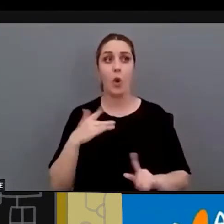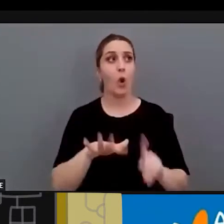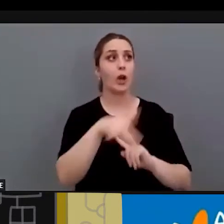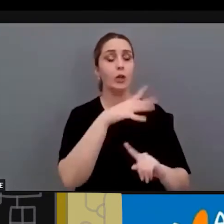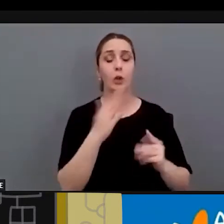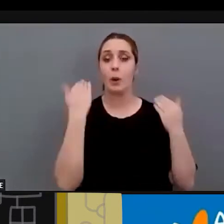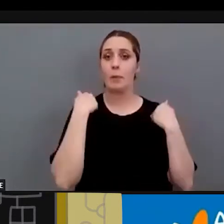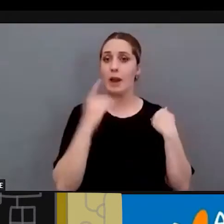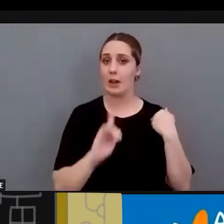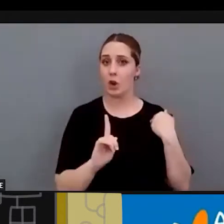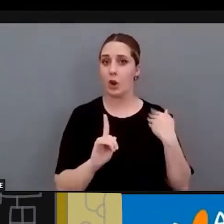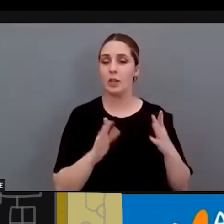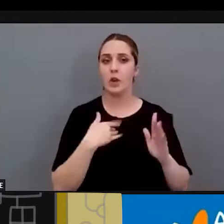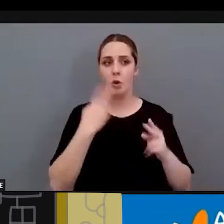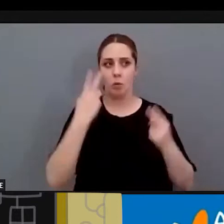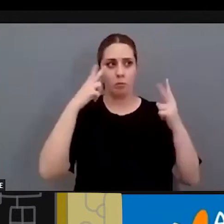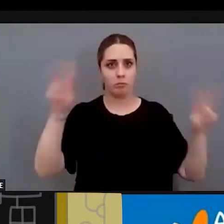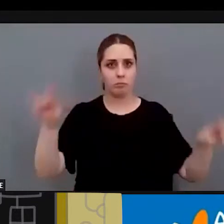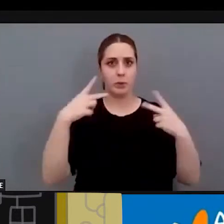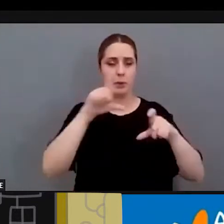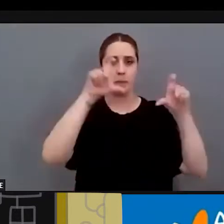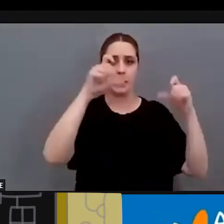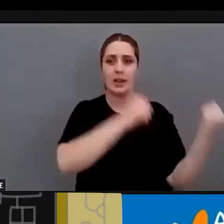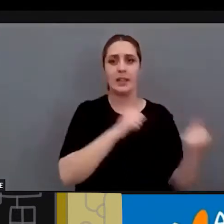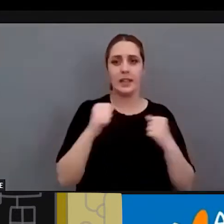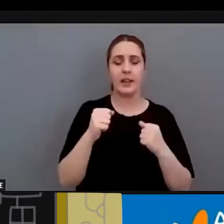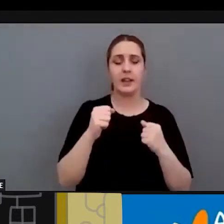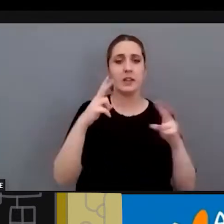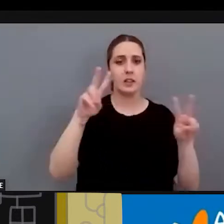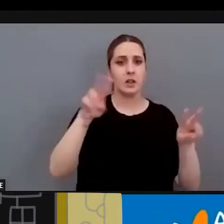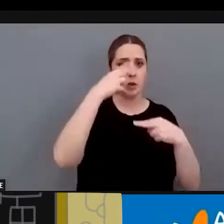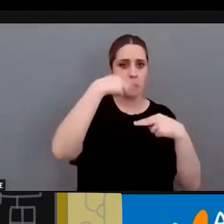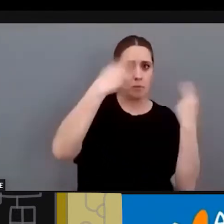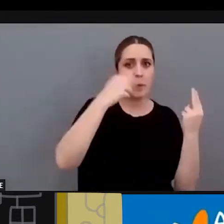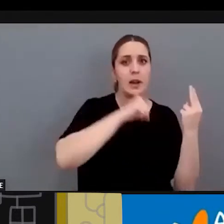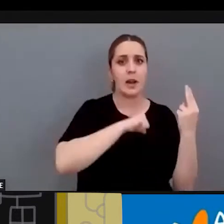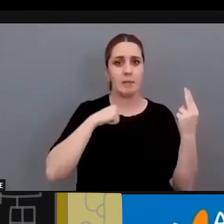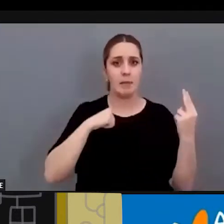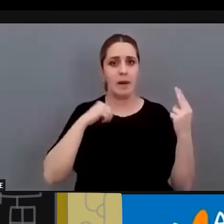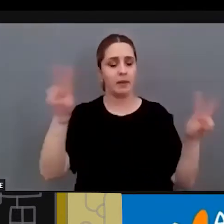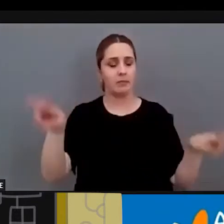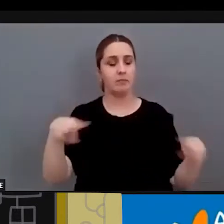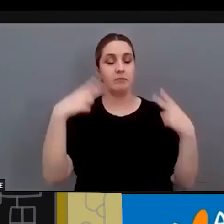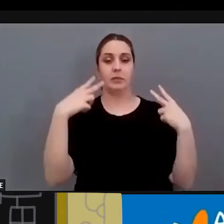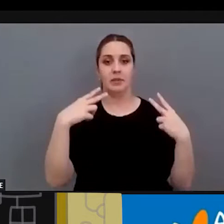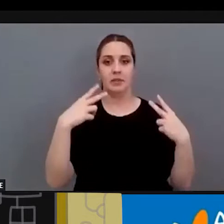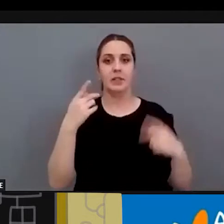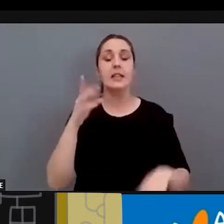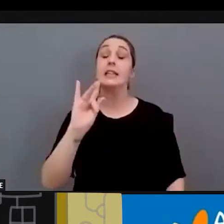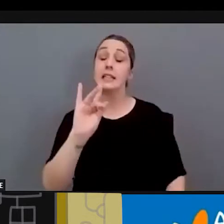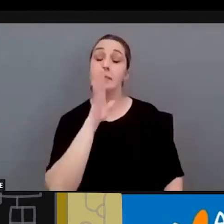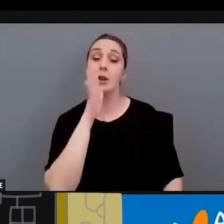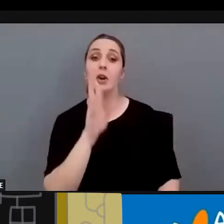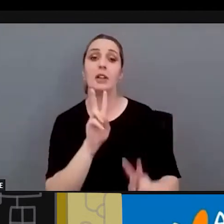una visibilidad pública de entidades públicas y de empresas privadas, ¿no? Sí, pero y sobre todo lo que os decía de la